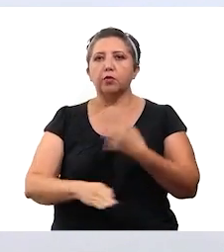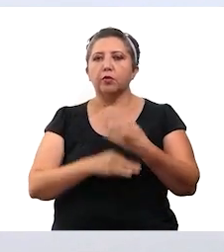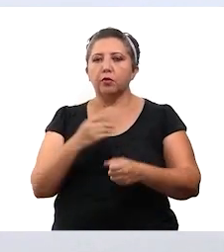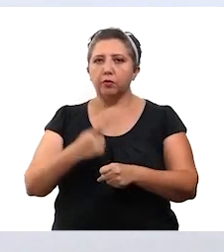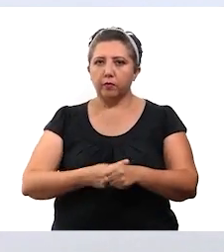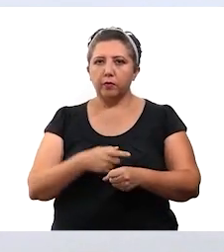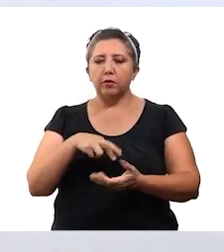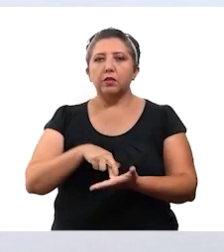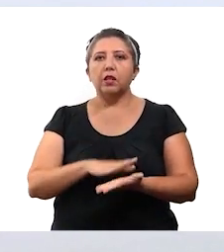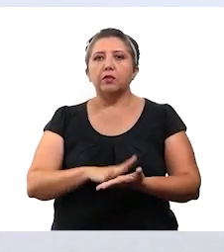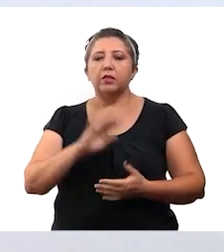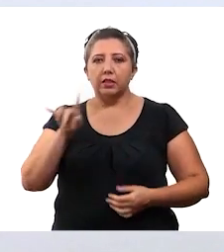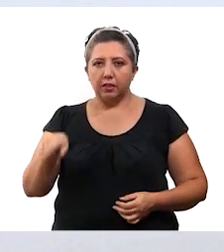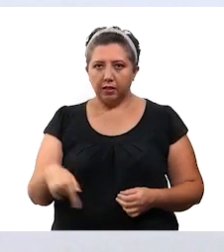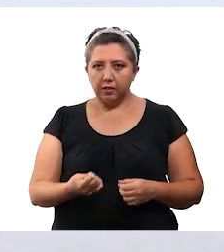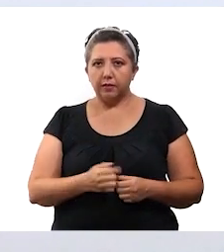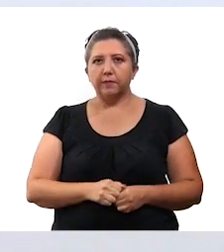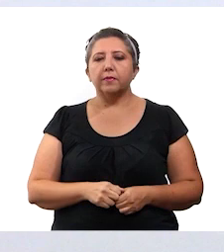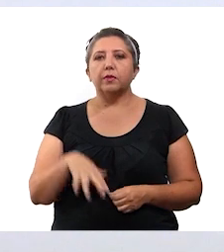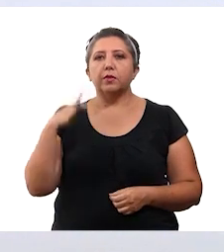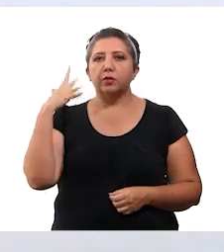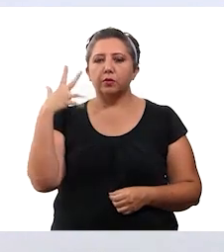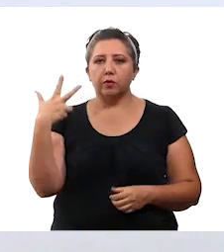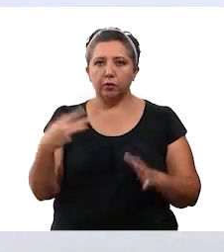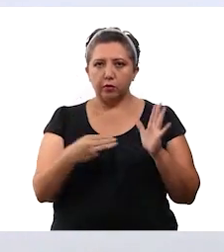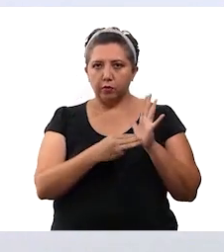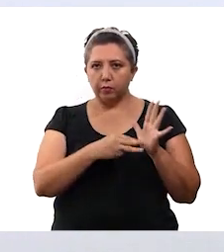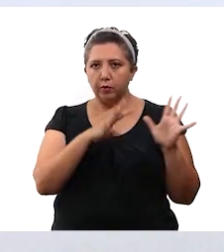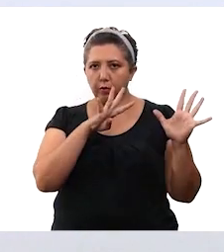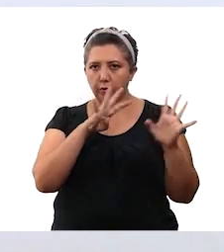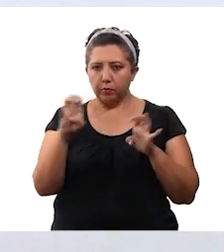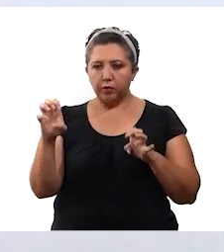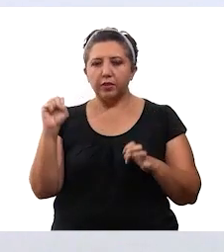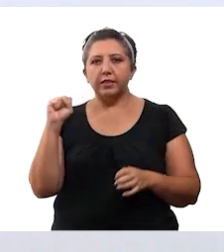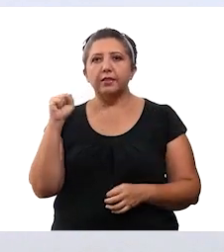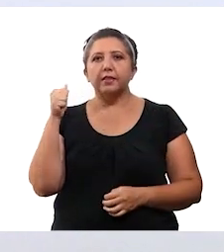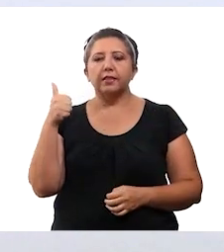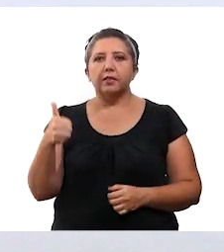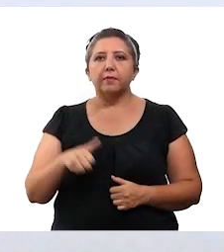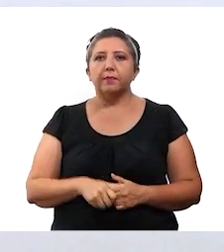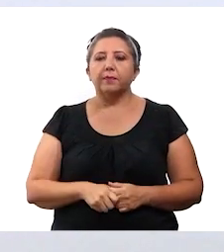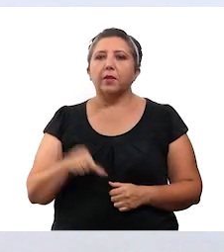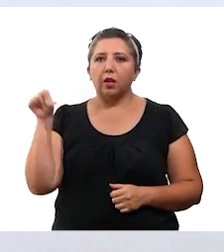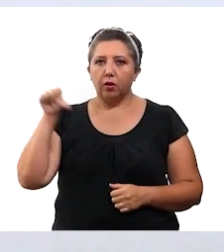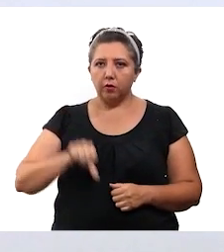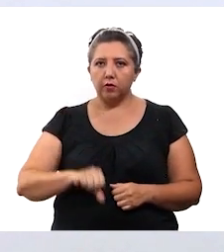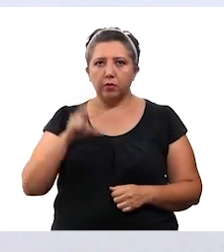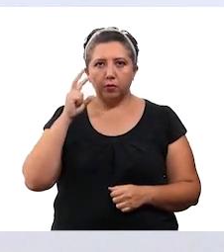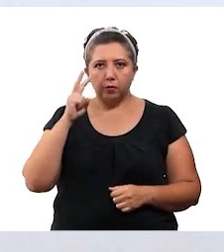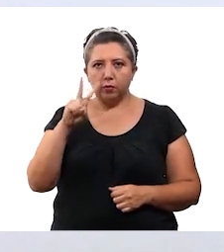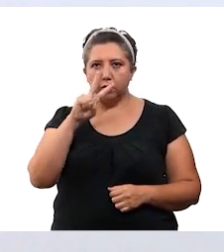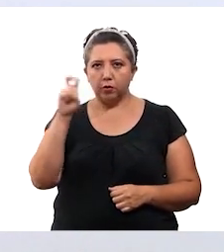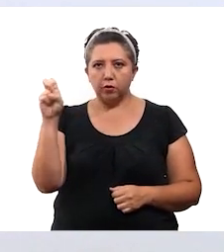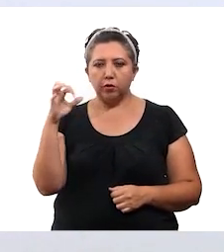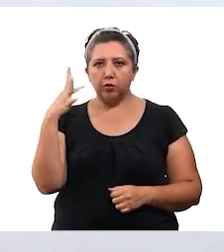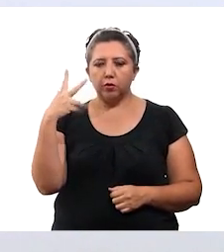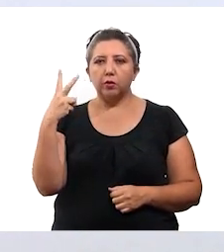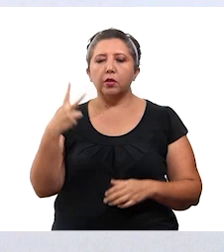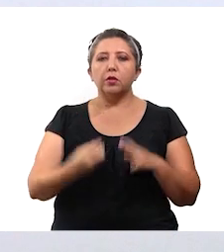% de total de contagios registrados, que es 58.966. Hoy se detectaron